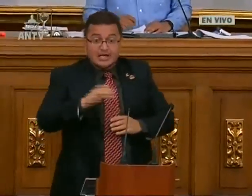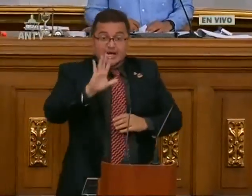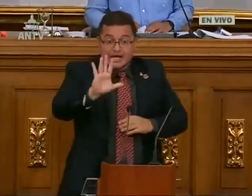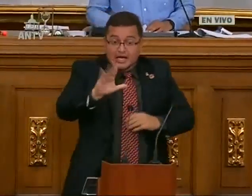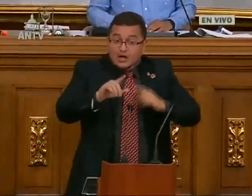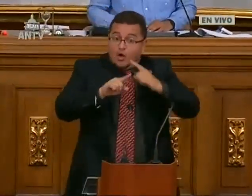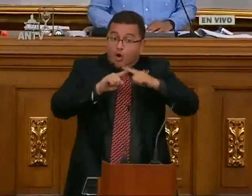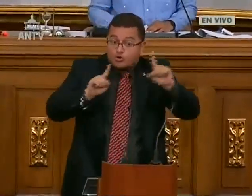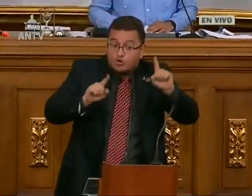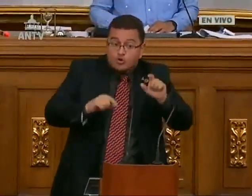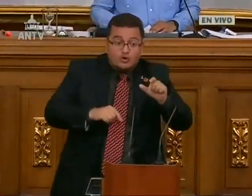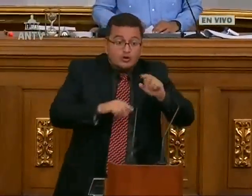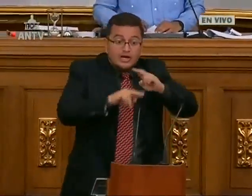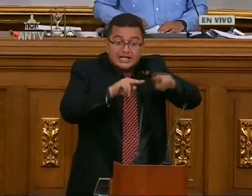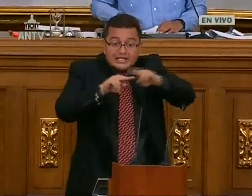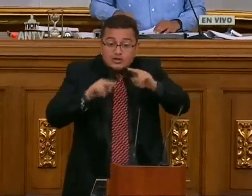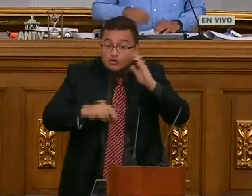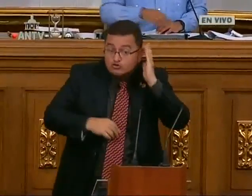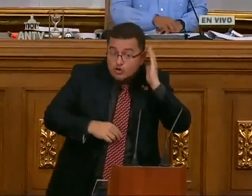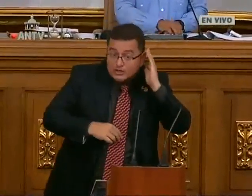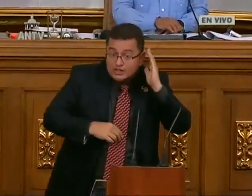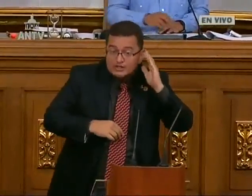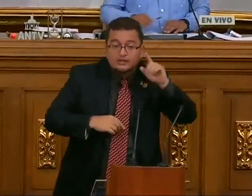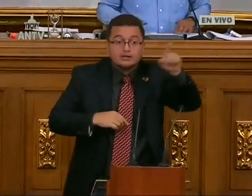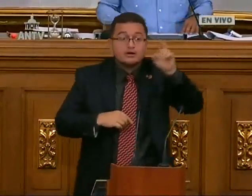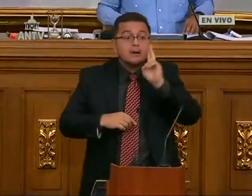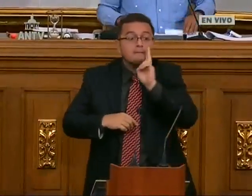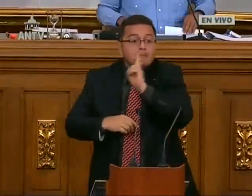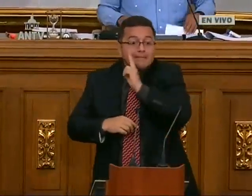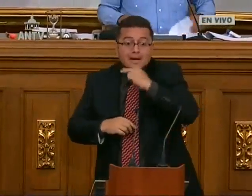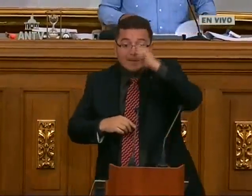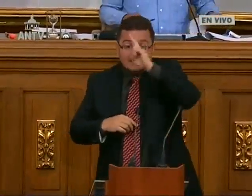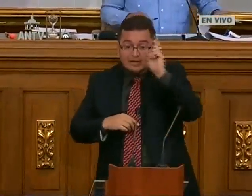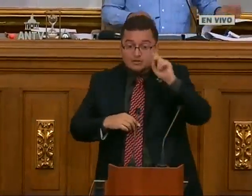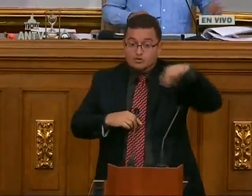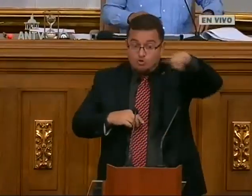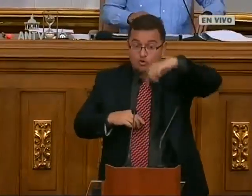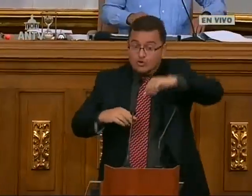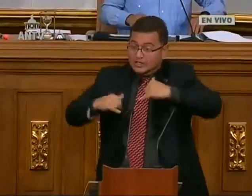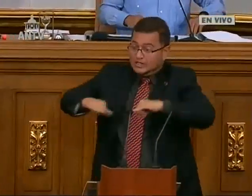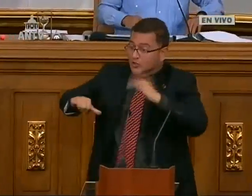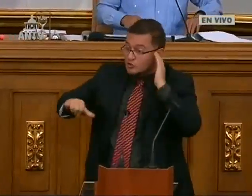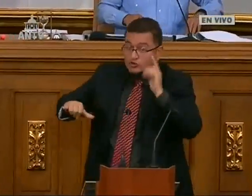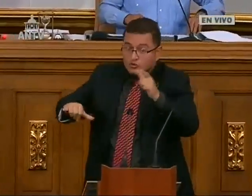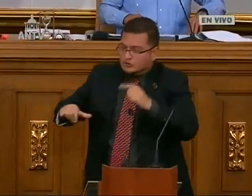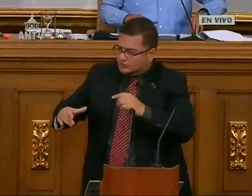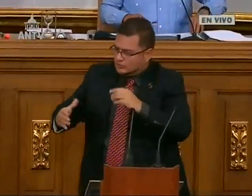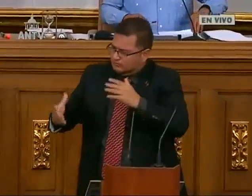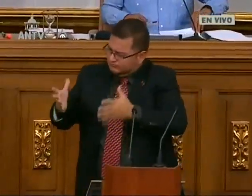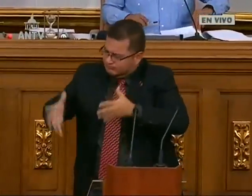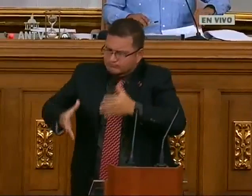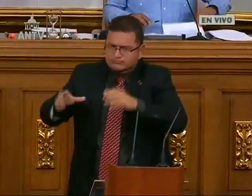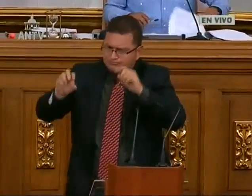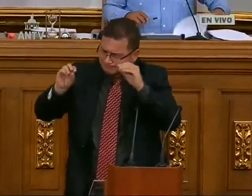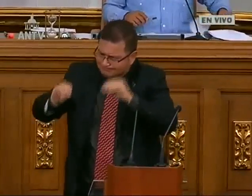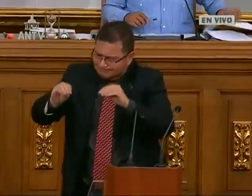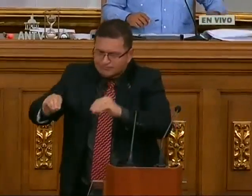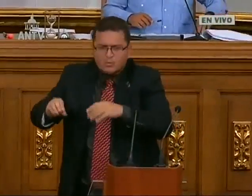dicho idioma, dicha lengua. Otro aspecto, acá está mi invitada una niña sorda y su mamá.